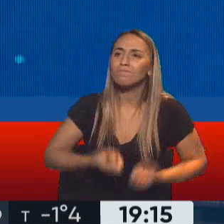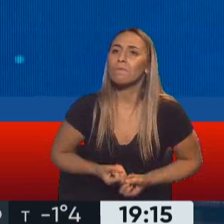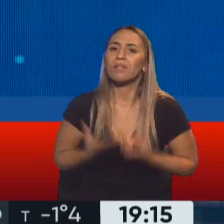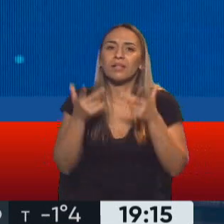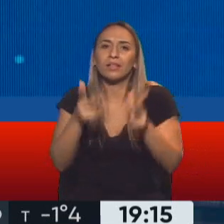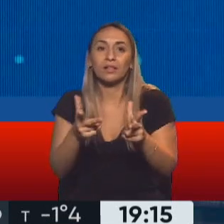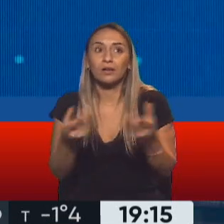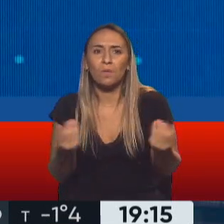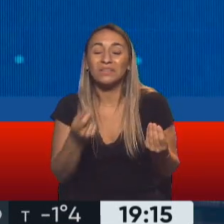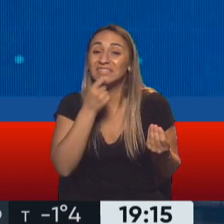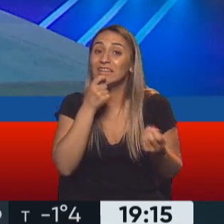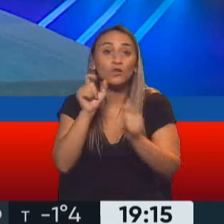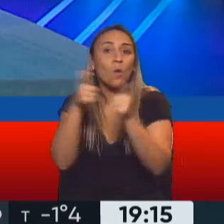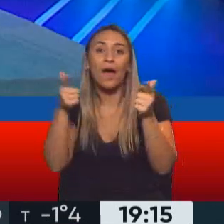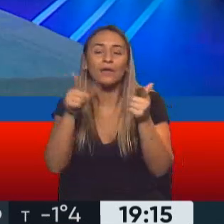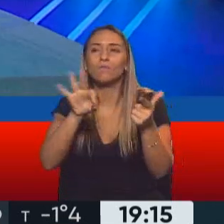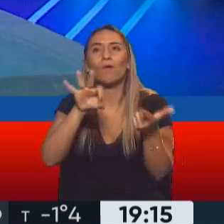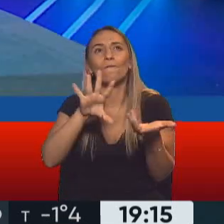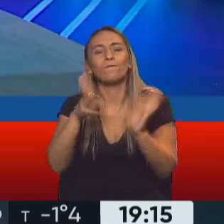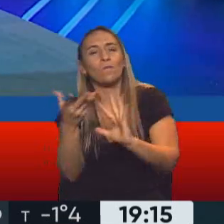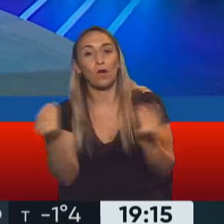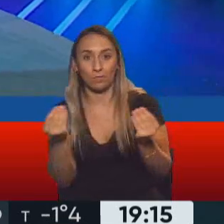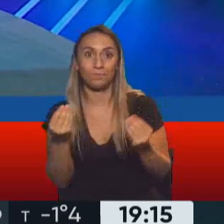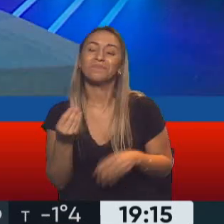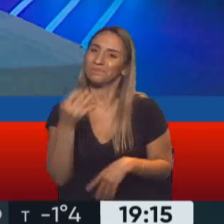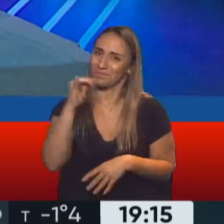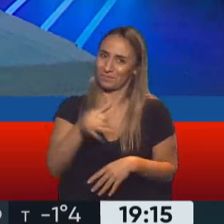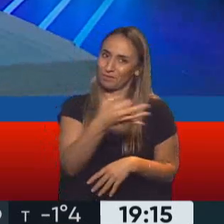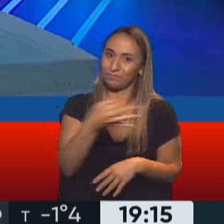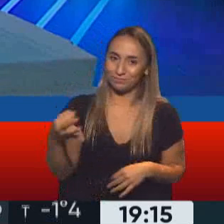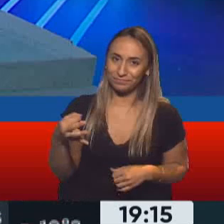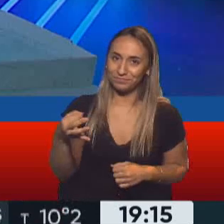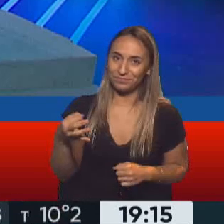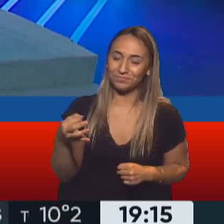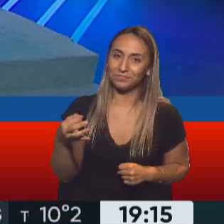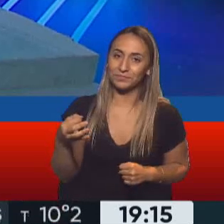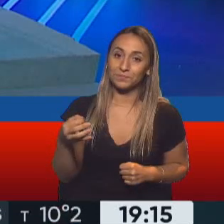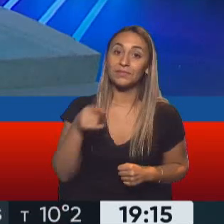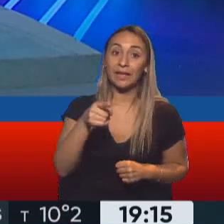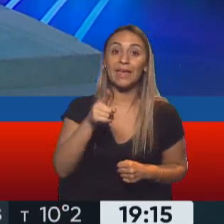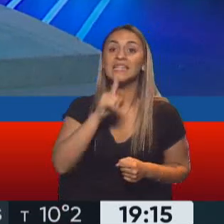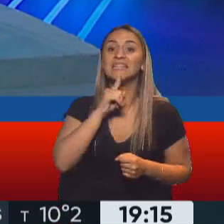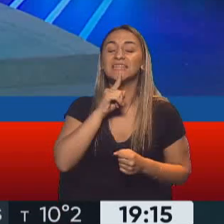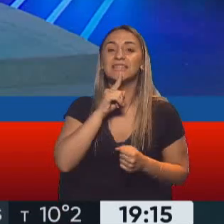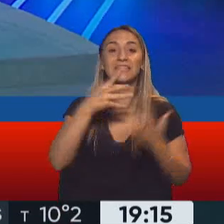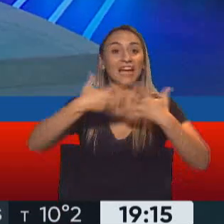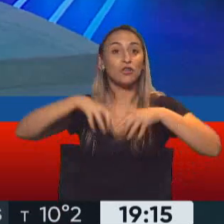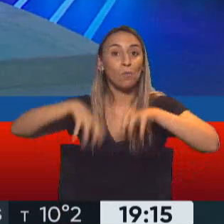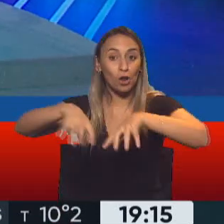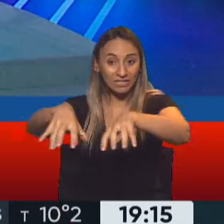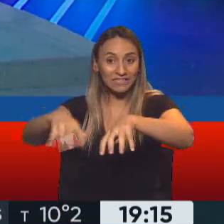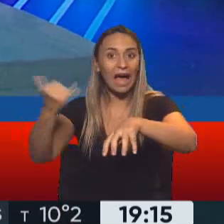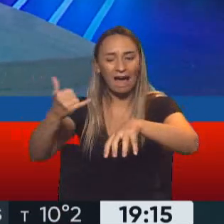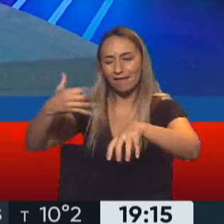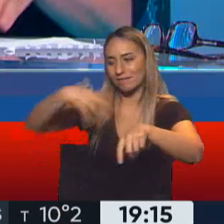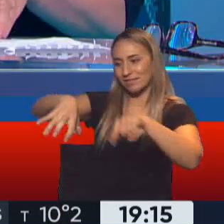¿qué opciones hay? Hay una opción justamente en Tecnópolis. Estuvo el trailer, que